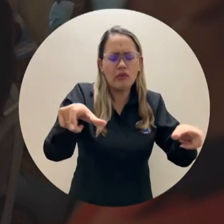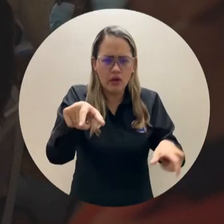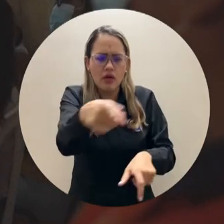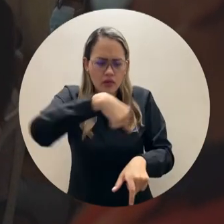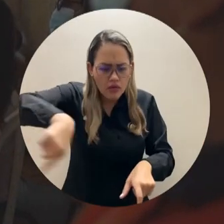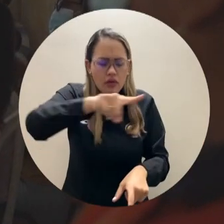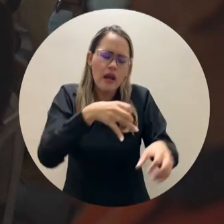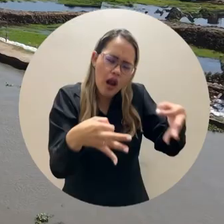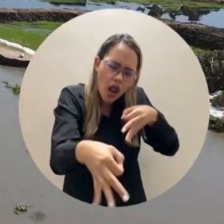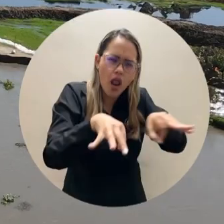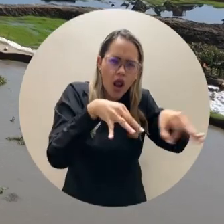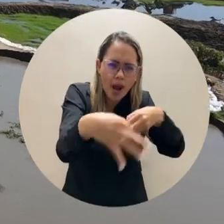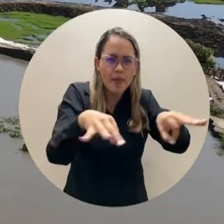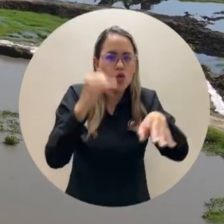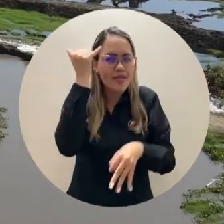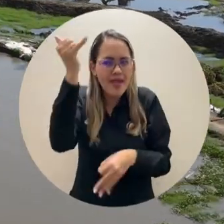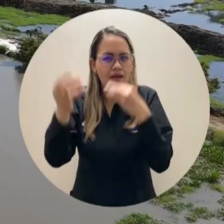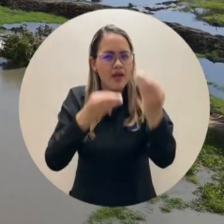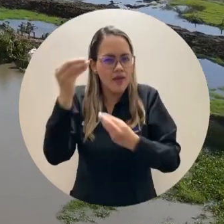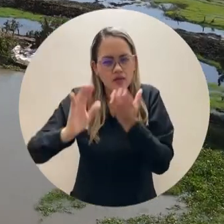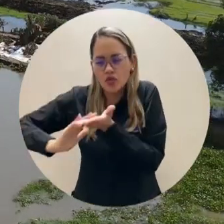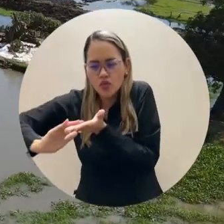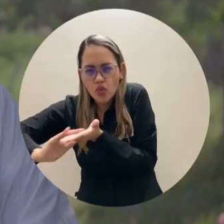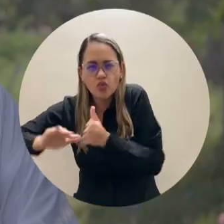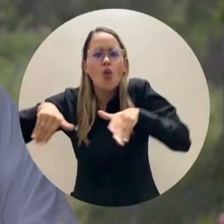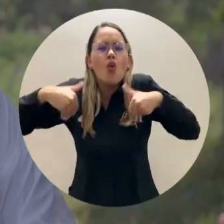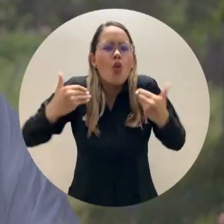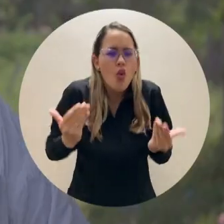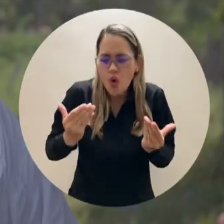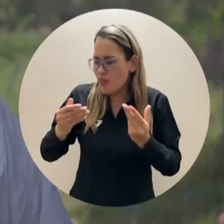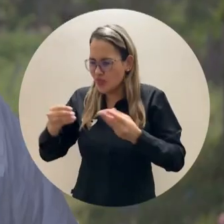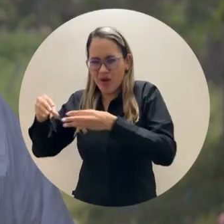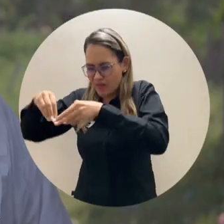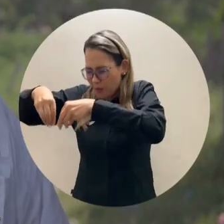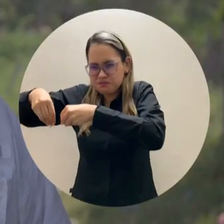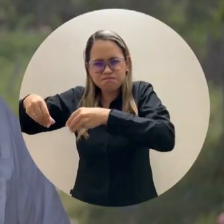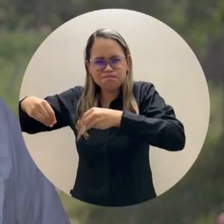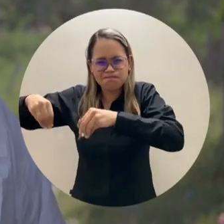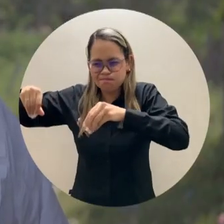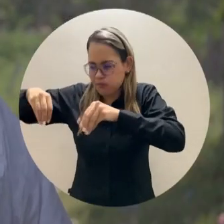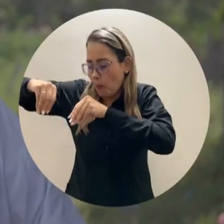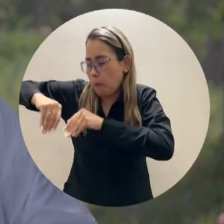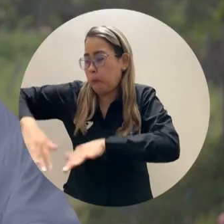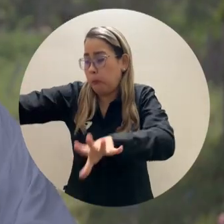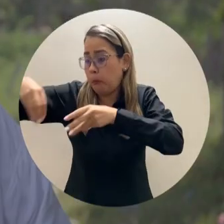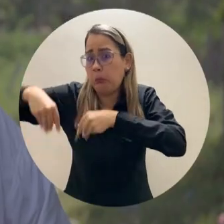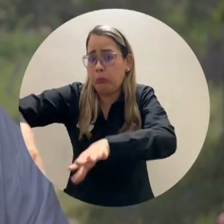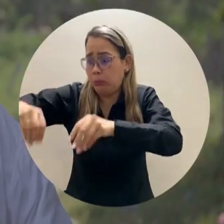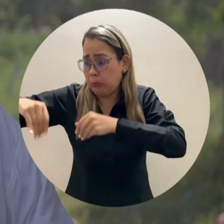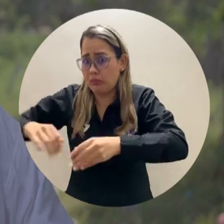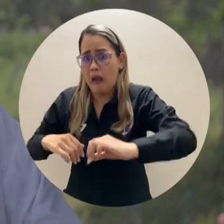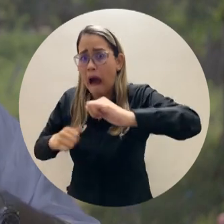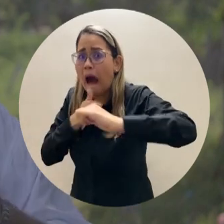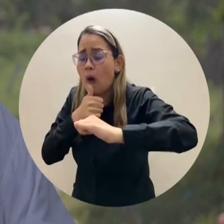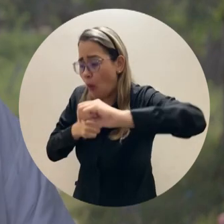tragado, la construcción de siete espolones y de un dique no carreteable. Por primera vez estamos socializando ya los estudios finales